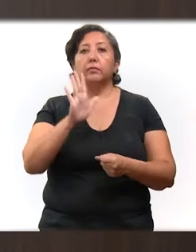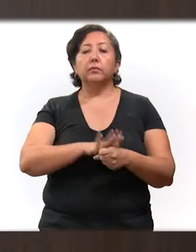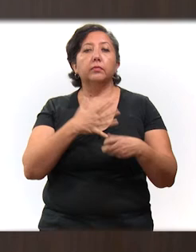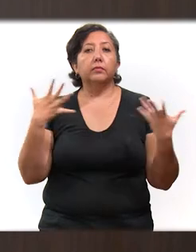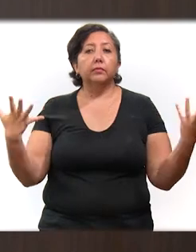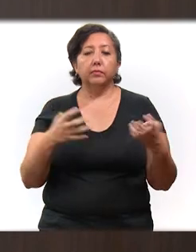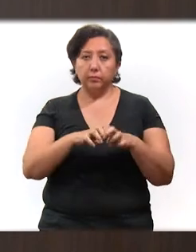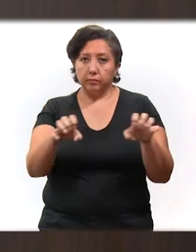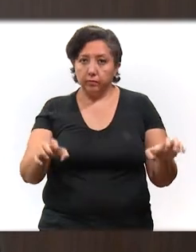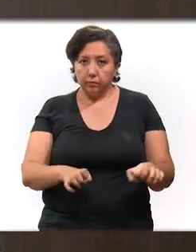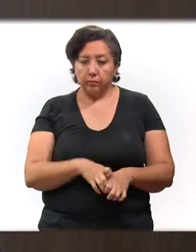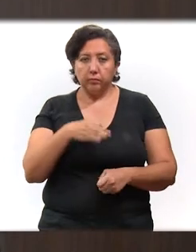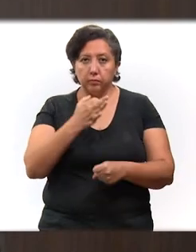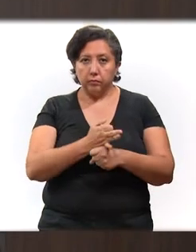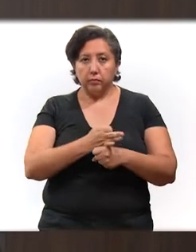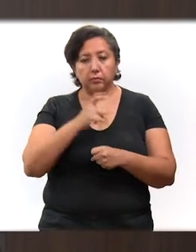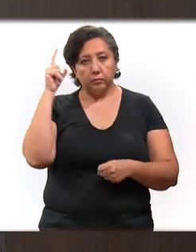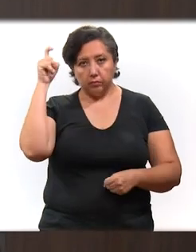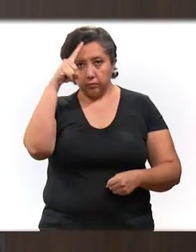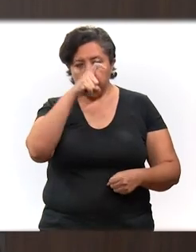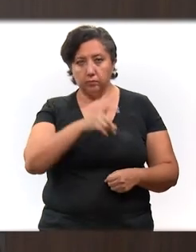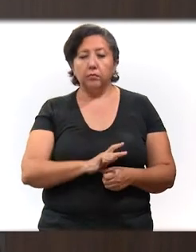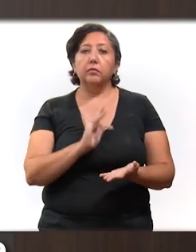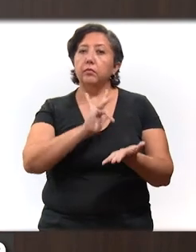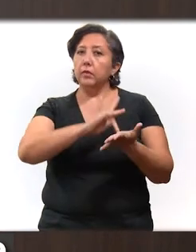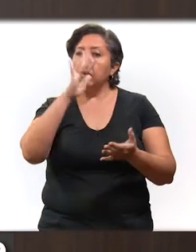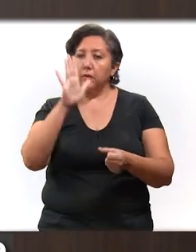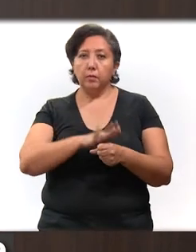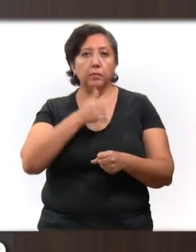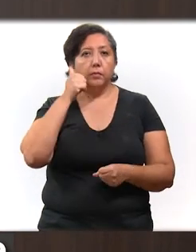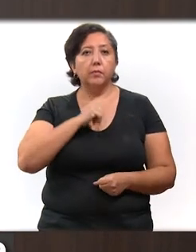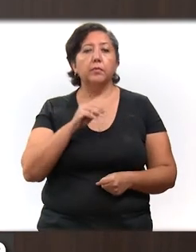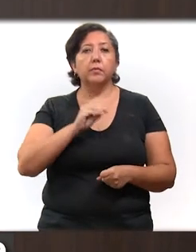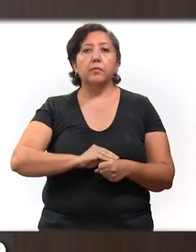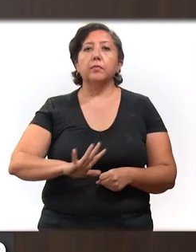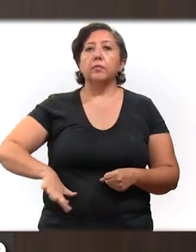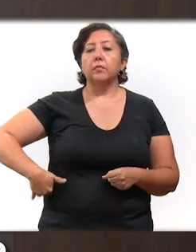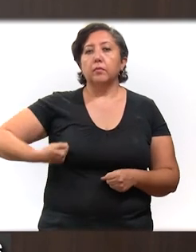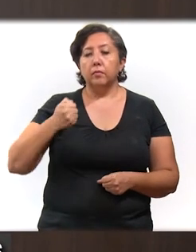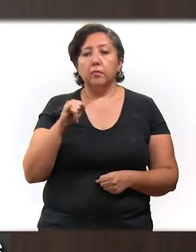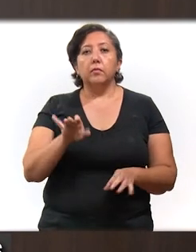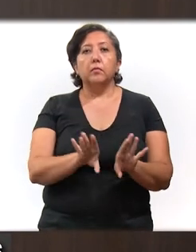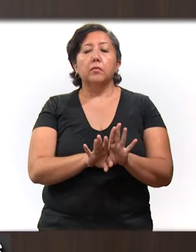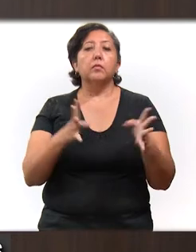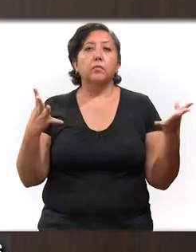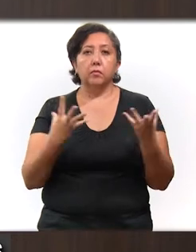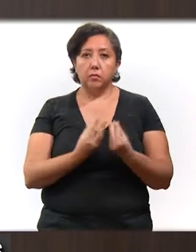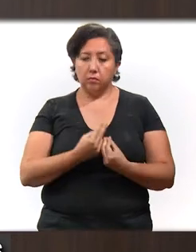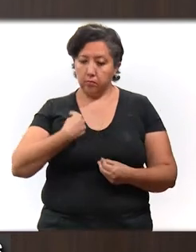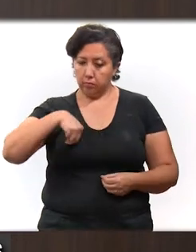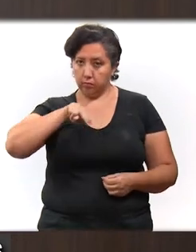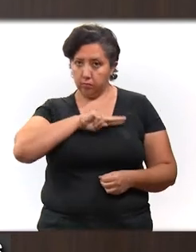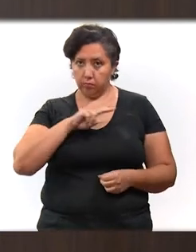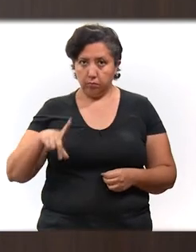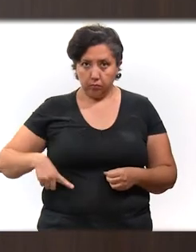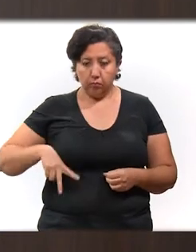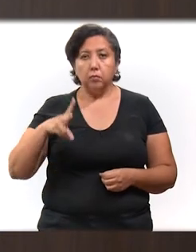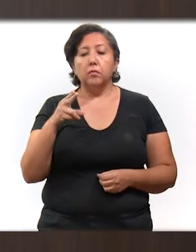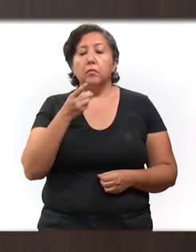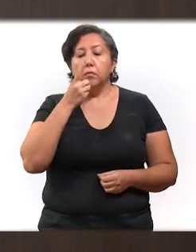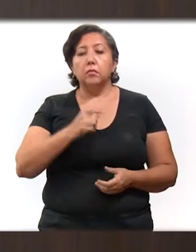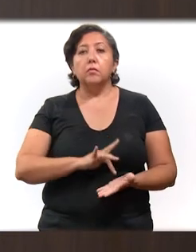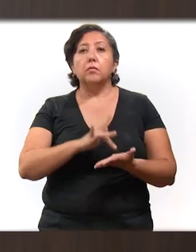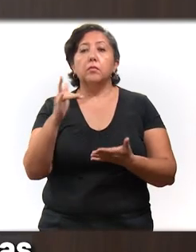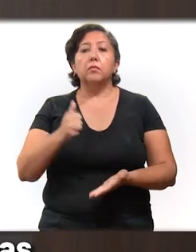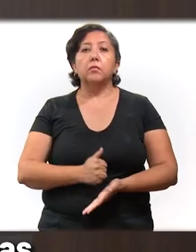Gracias por haber hecho equipo en estos momentos tan complicados. Gracias por siempre poner de su parte, así como también lo hicimos nosotros. Gracias